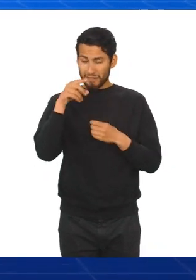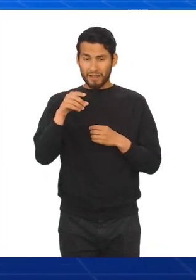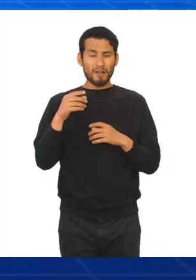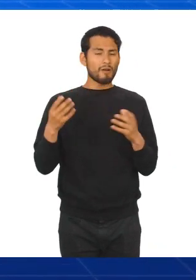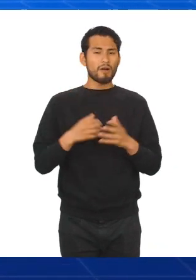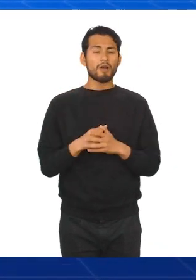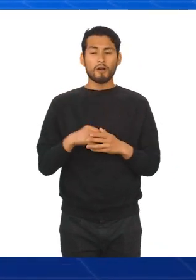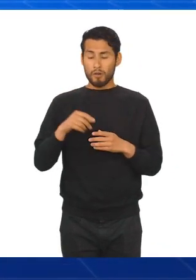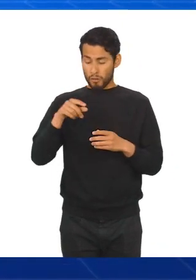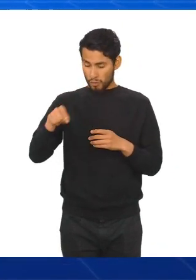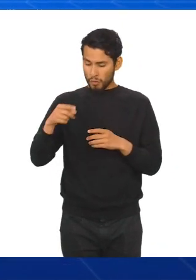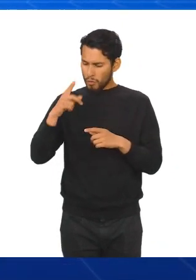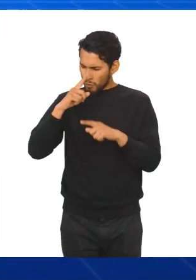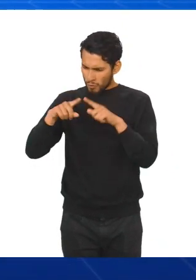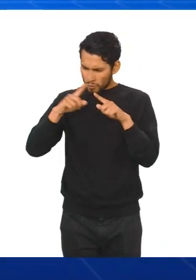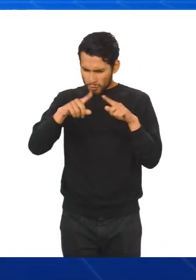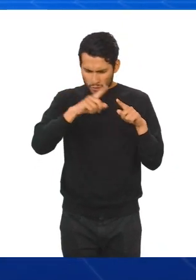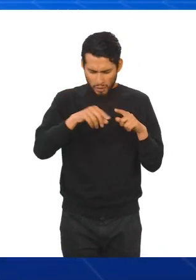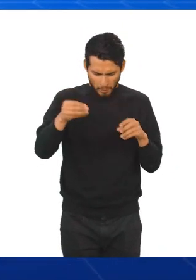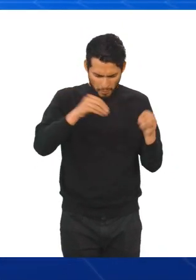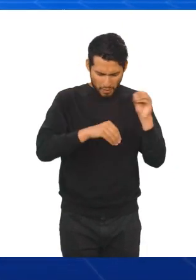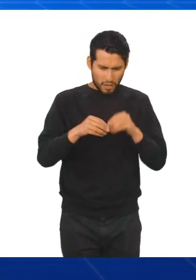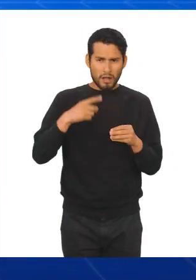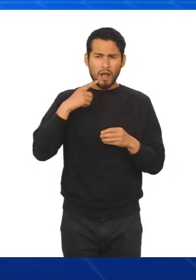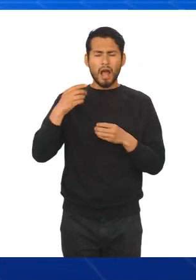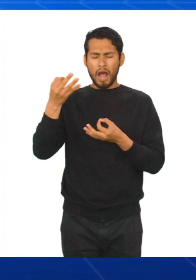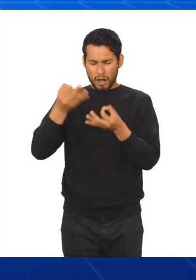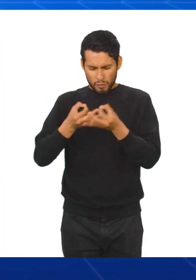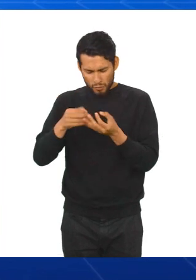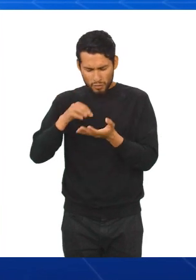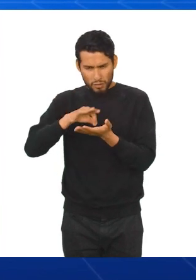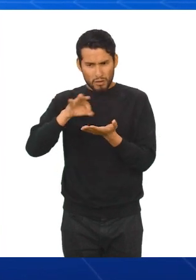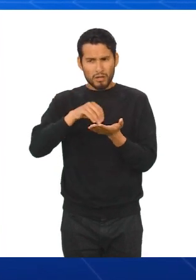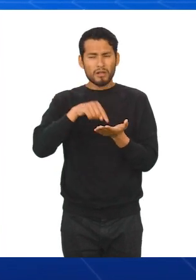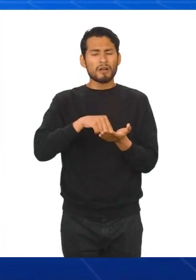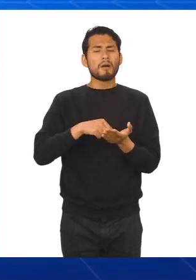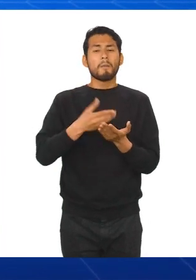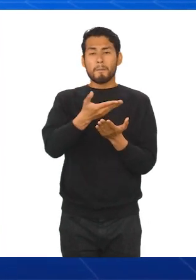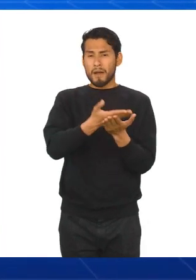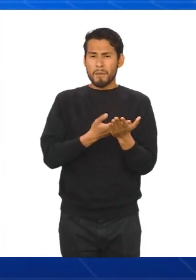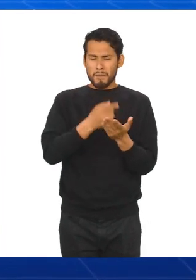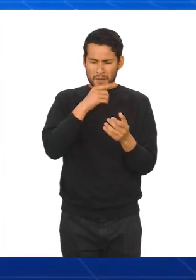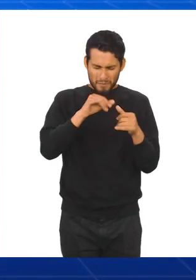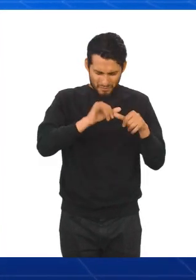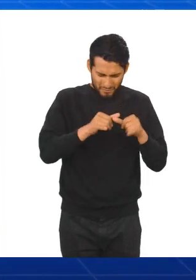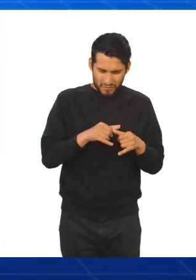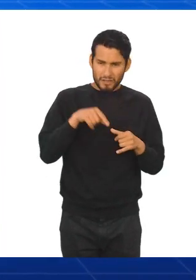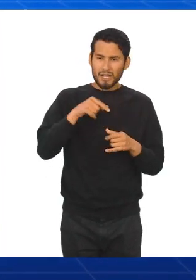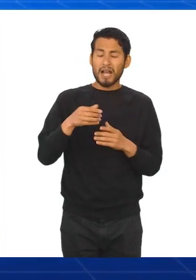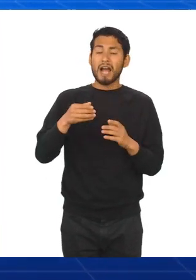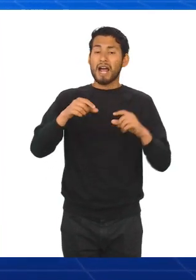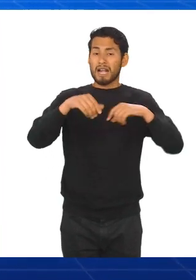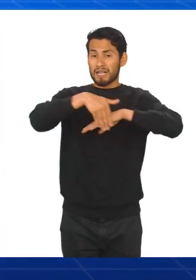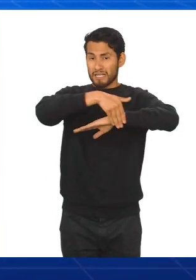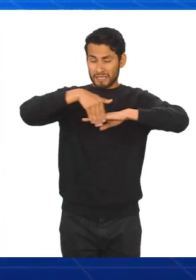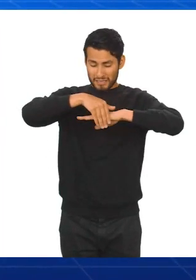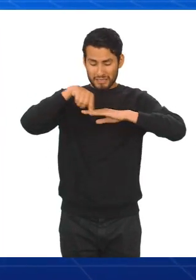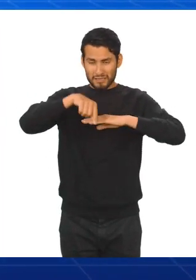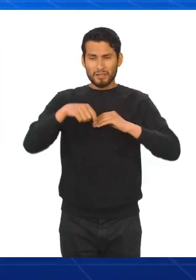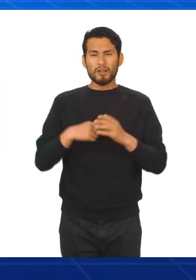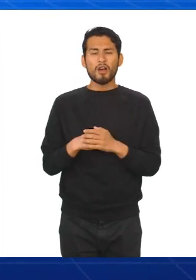debes conseguir la información necesaria y reunir los materiales. Calculadora, papel milimetrado, regla,